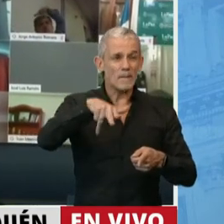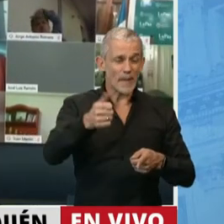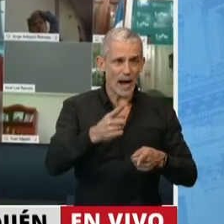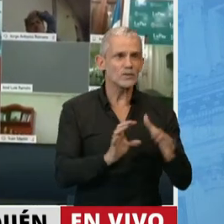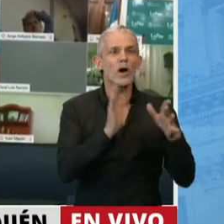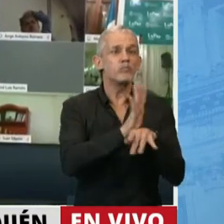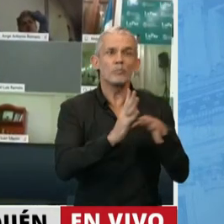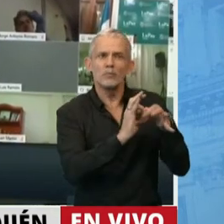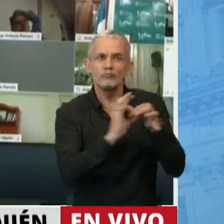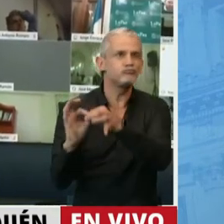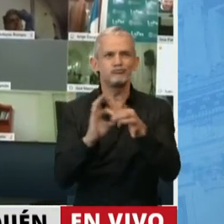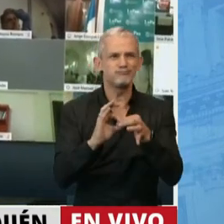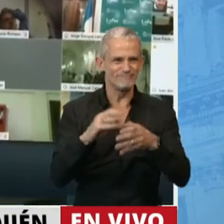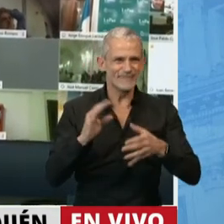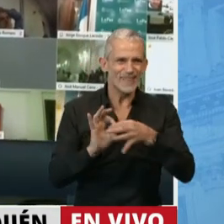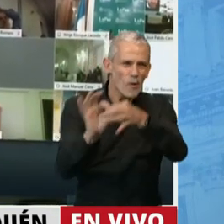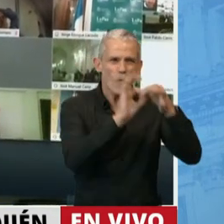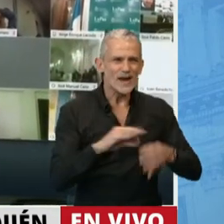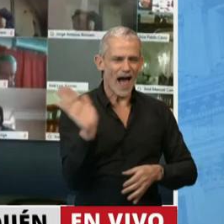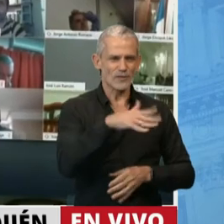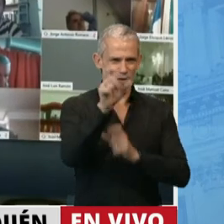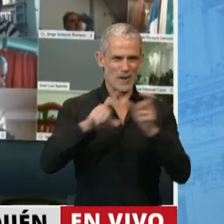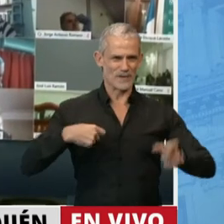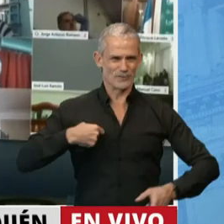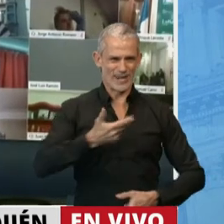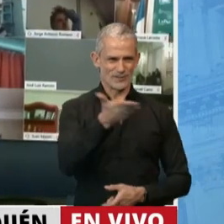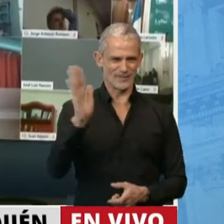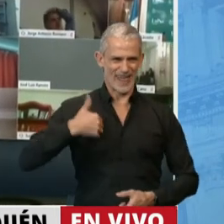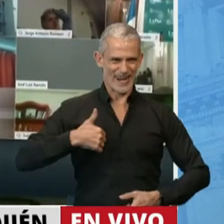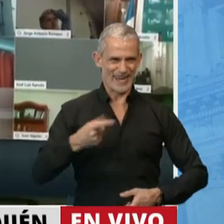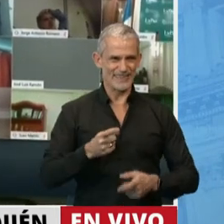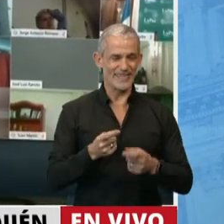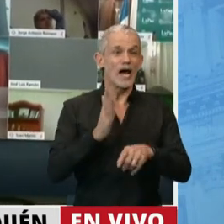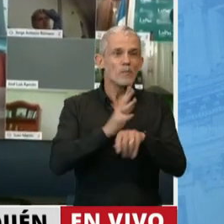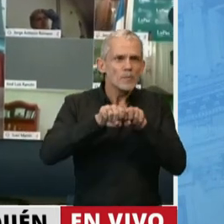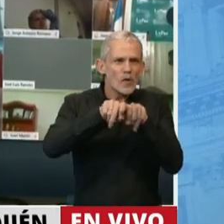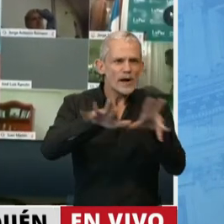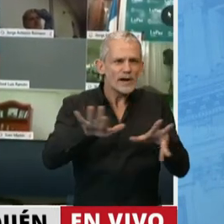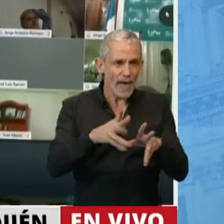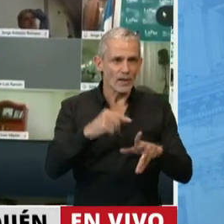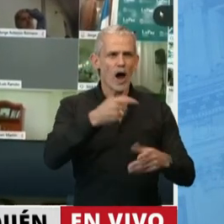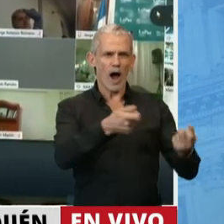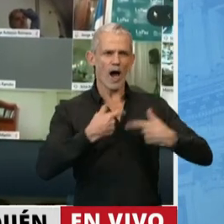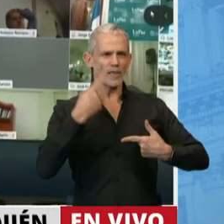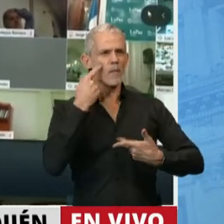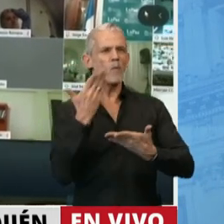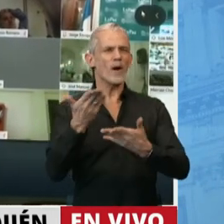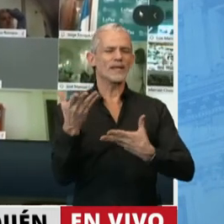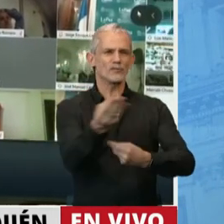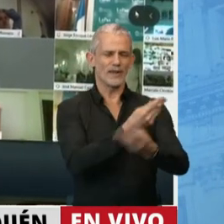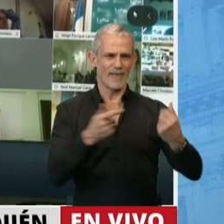a los lazos solidarios que nos deben unir como sociedad crea una red que pone en valor nuestra capacidad solidaria.